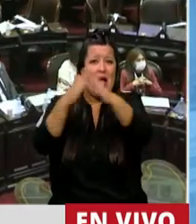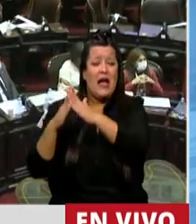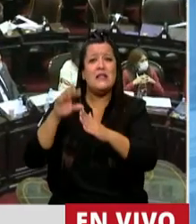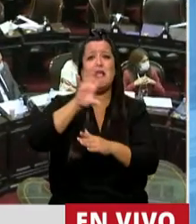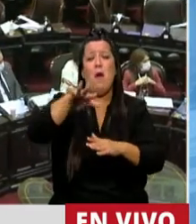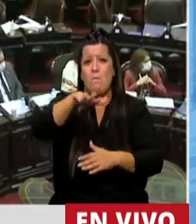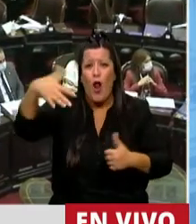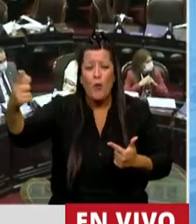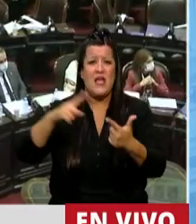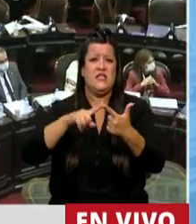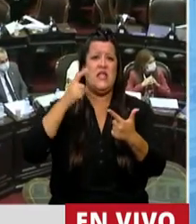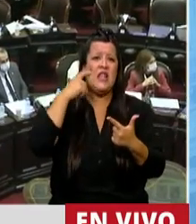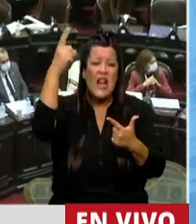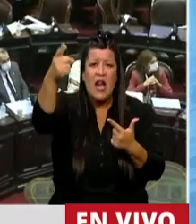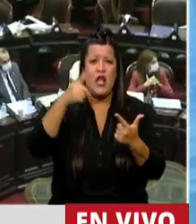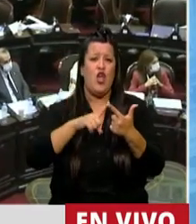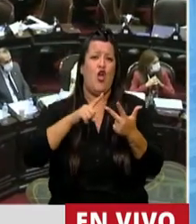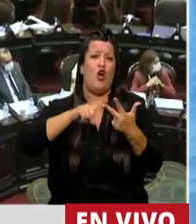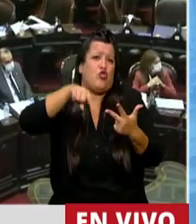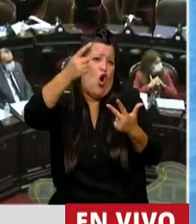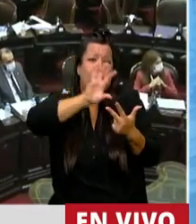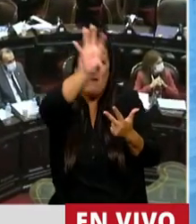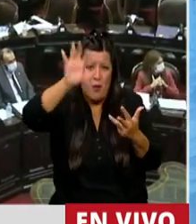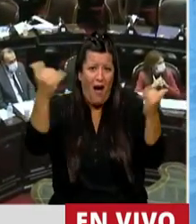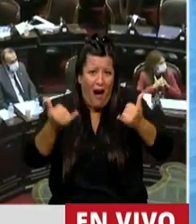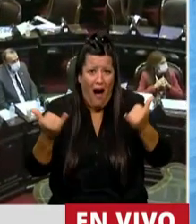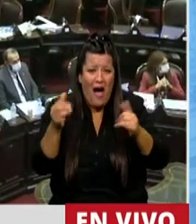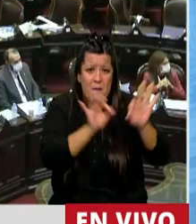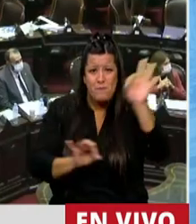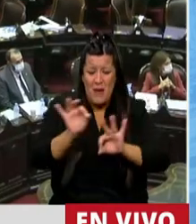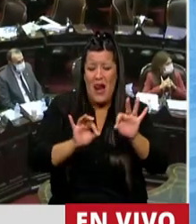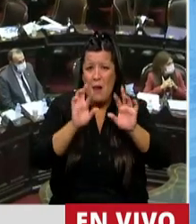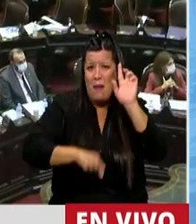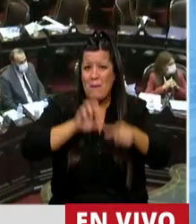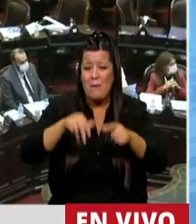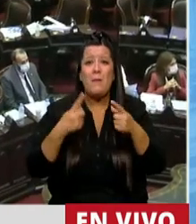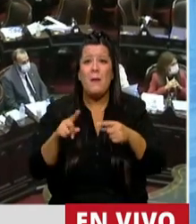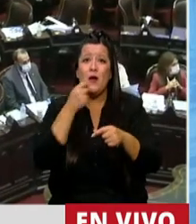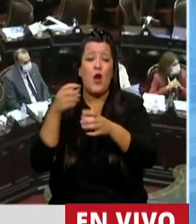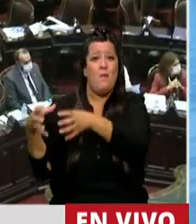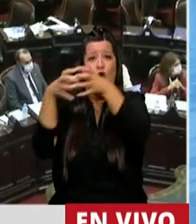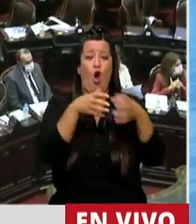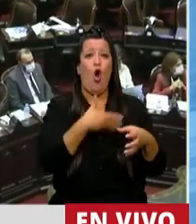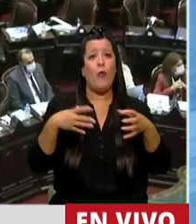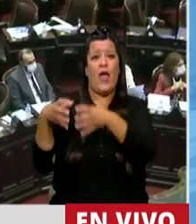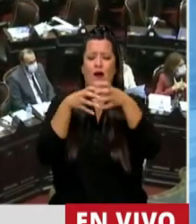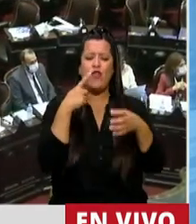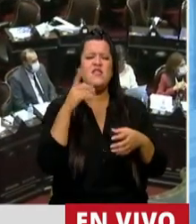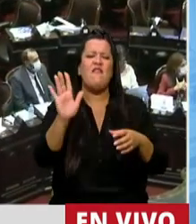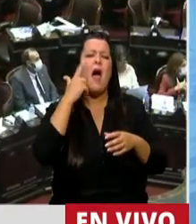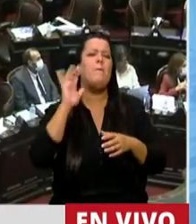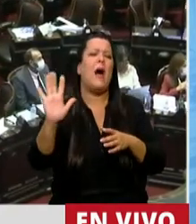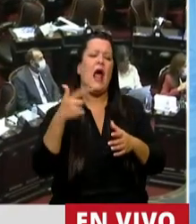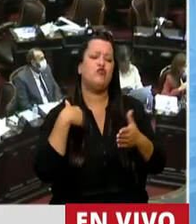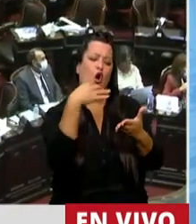provincia de Buenos Aires, en Entre Ríos, en otras provincias, en los cuales el gobierno que llegaba decía, ¿para qué voy a revisar?